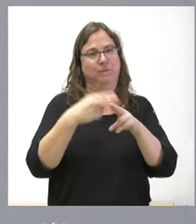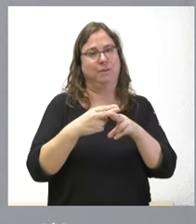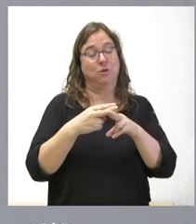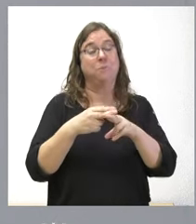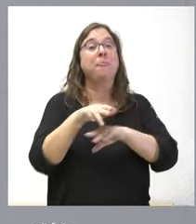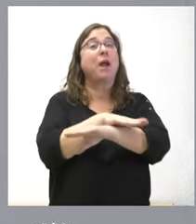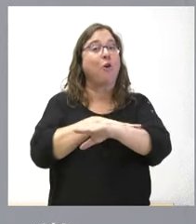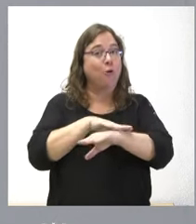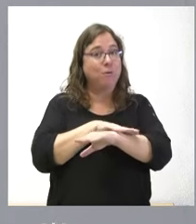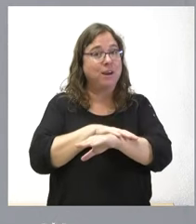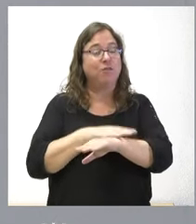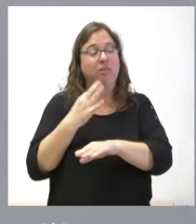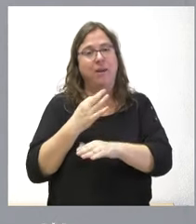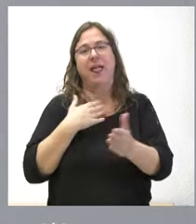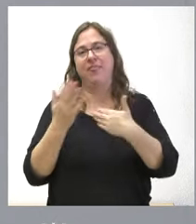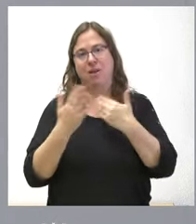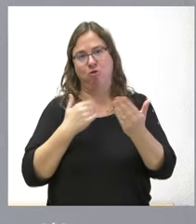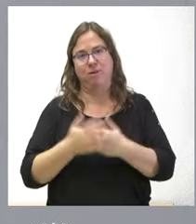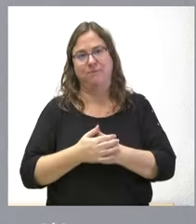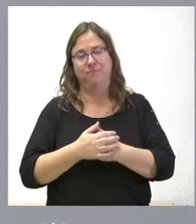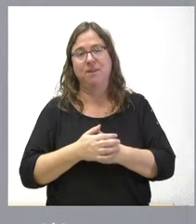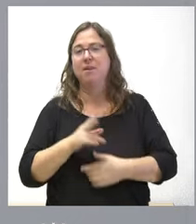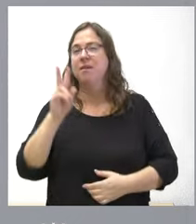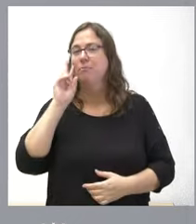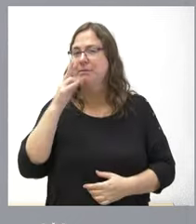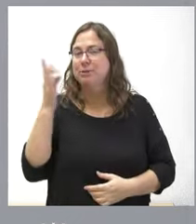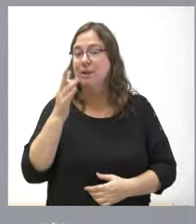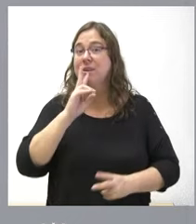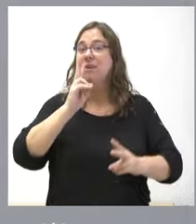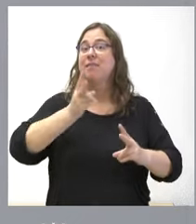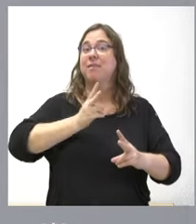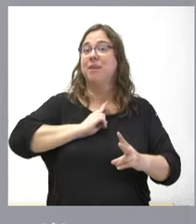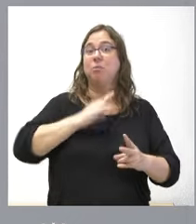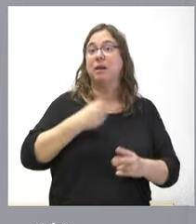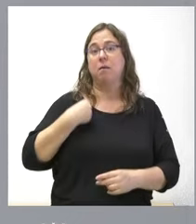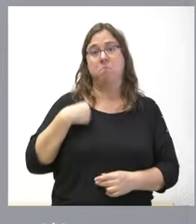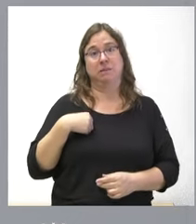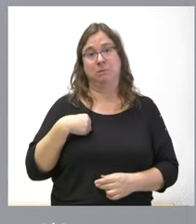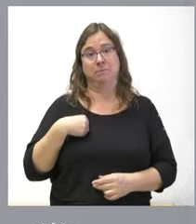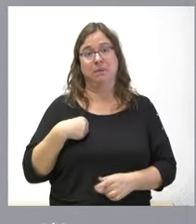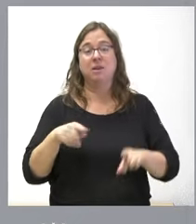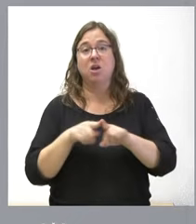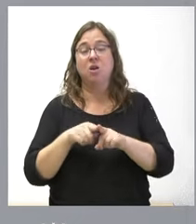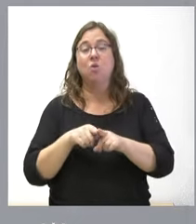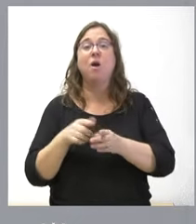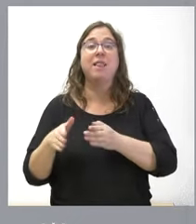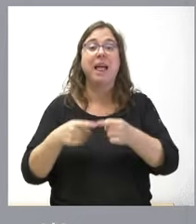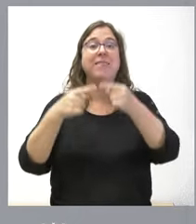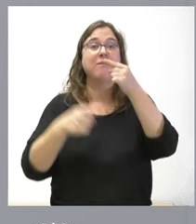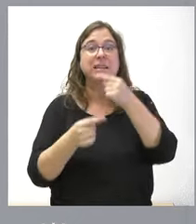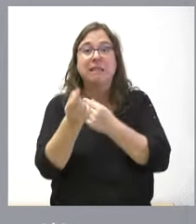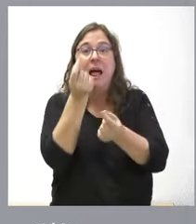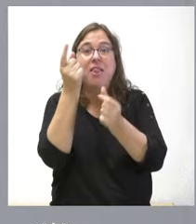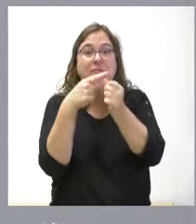gobierno es dialogar lo que sí que he visto es que como única respuesta lo que ha hecho es presentar la misma senda de déficit hasta el mismo céntimo